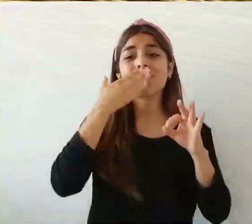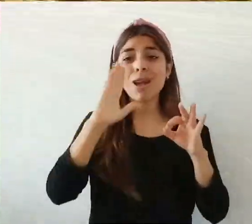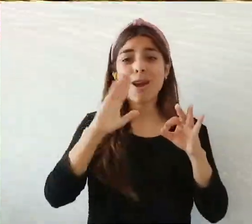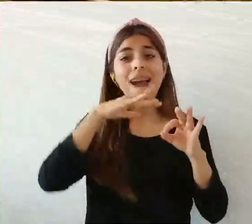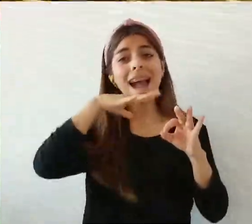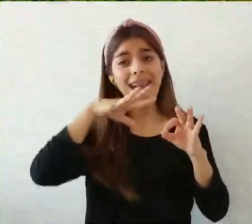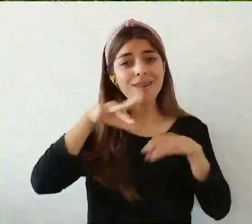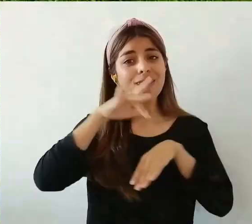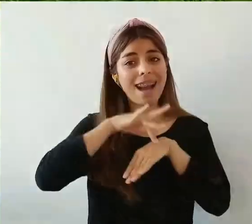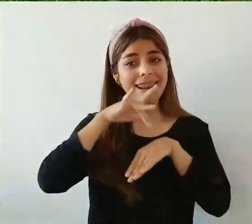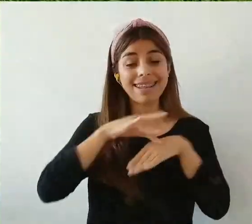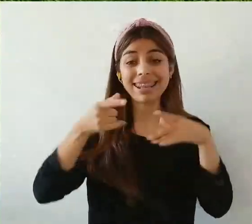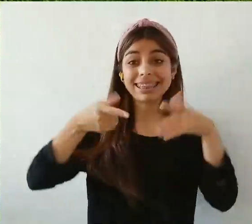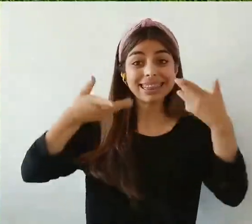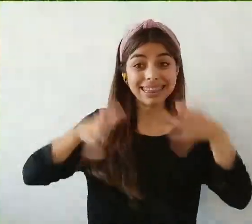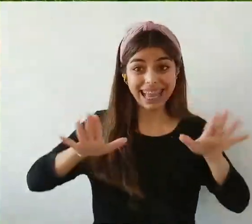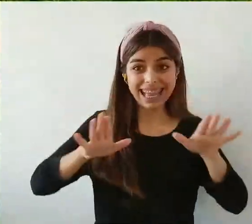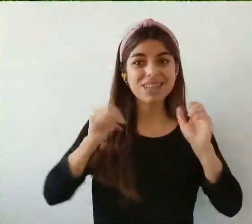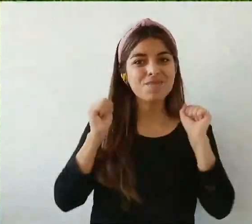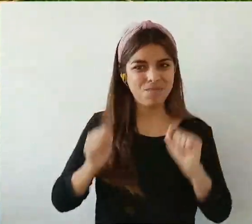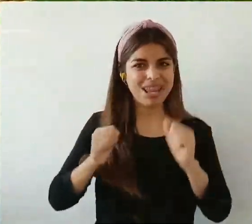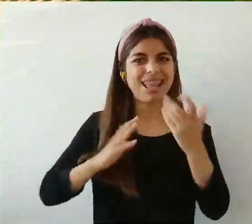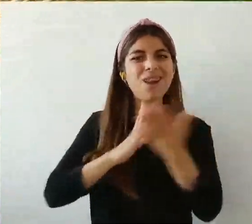And then it will be for the work.